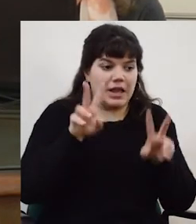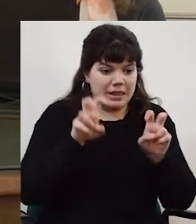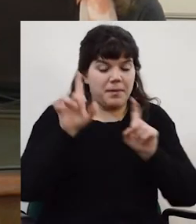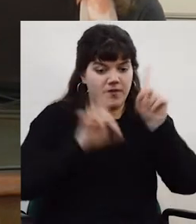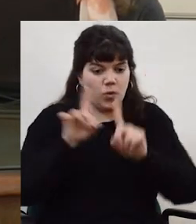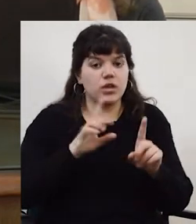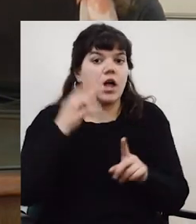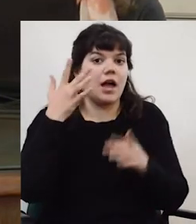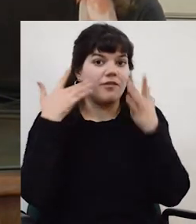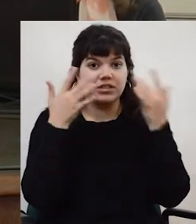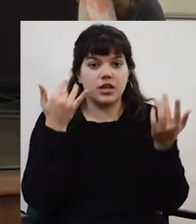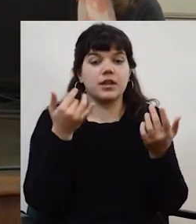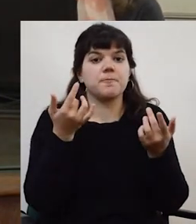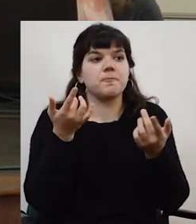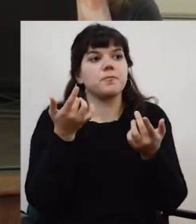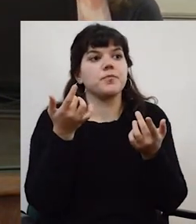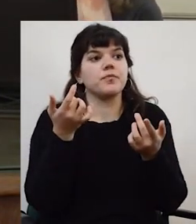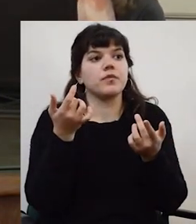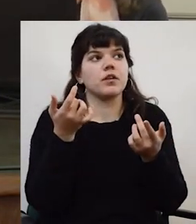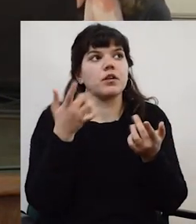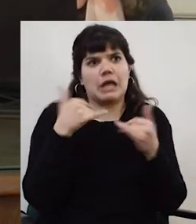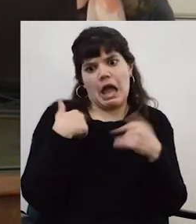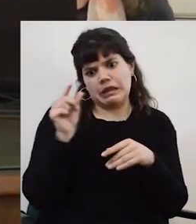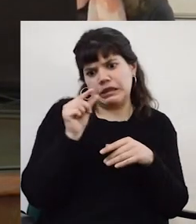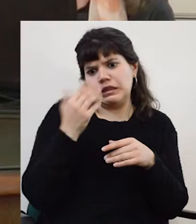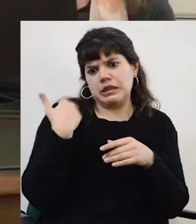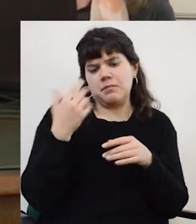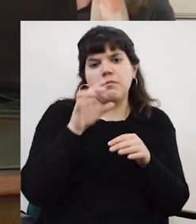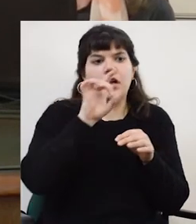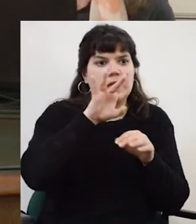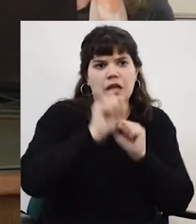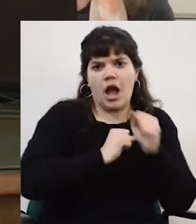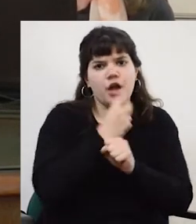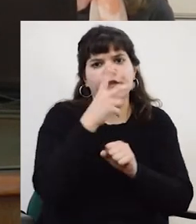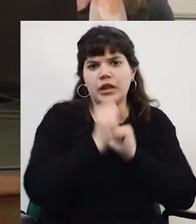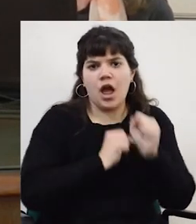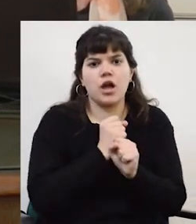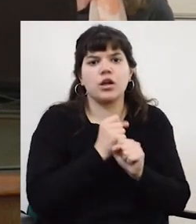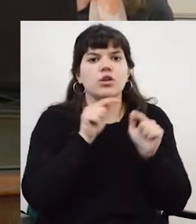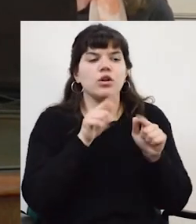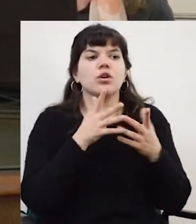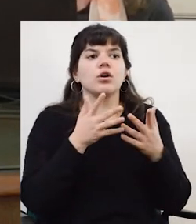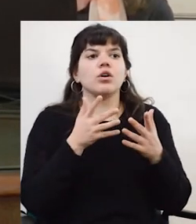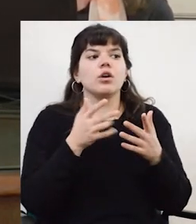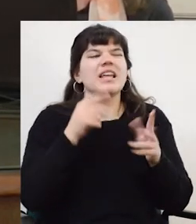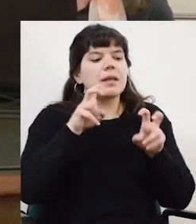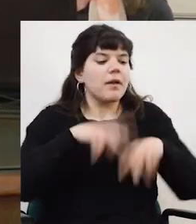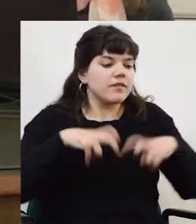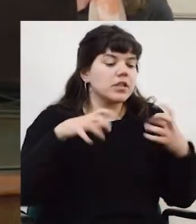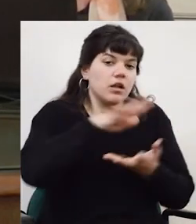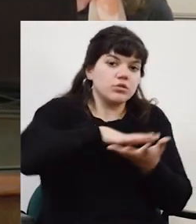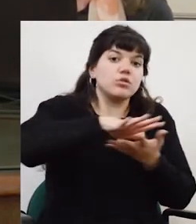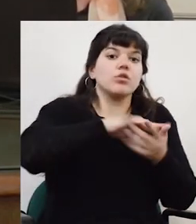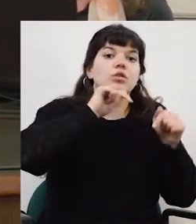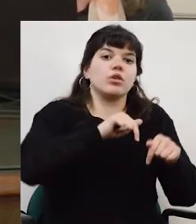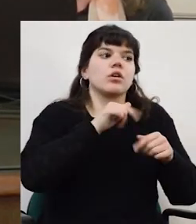porque hasta hace un tiempo, 10, 15, 20 años, la dimensión de investigación, por ejemplo, era una dimensión que